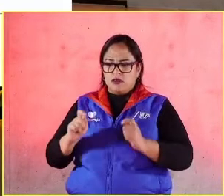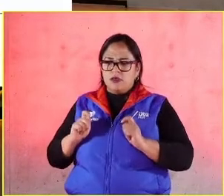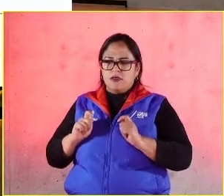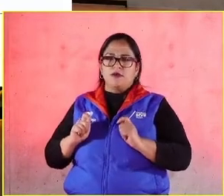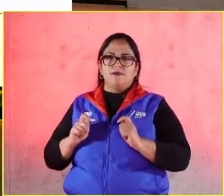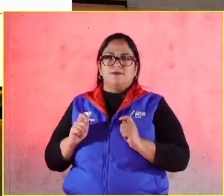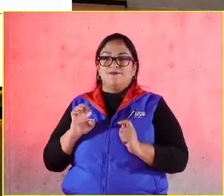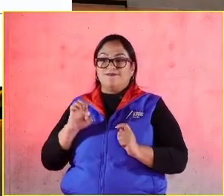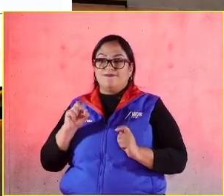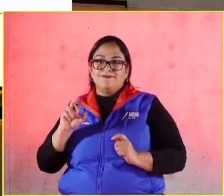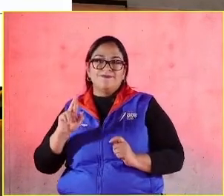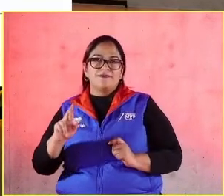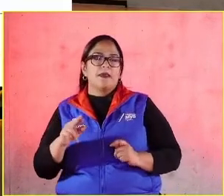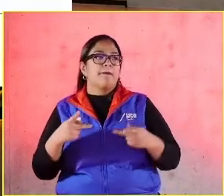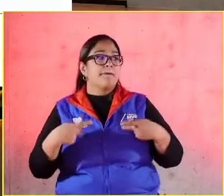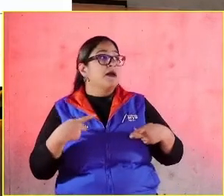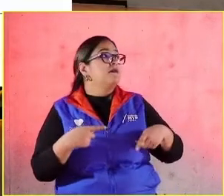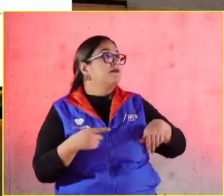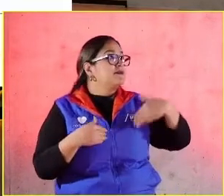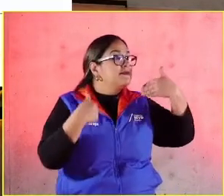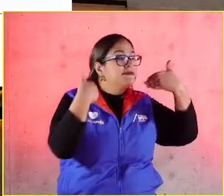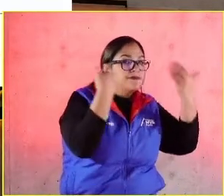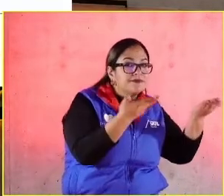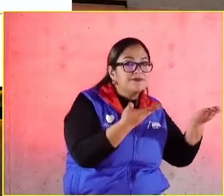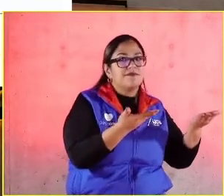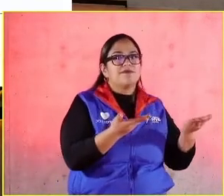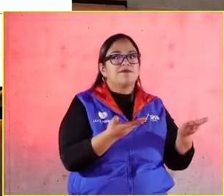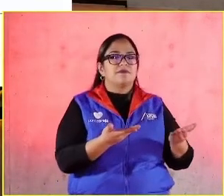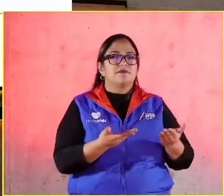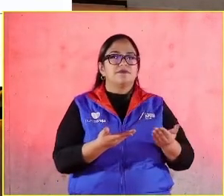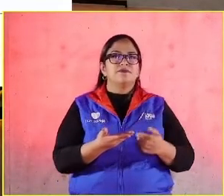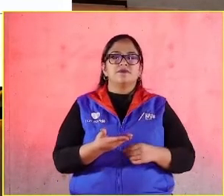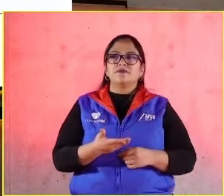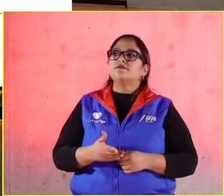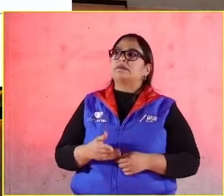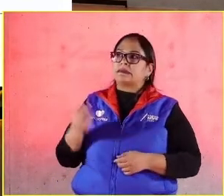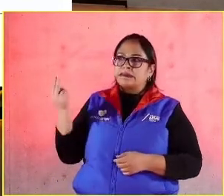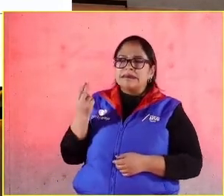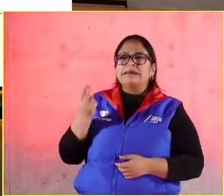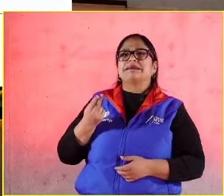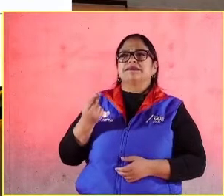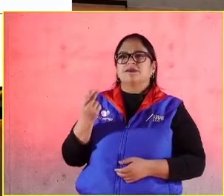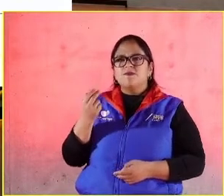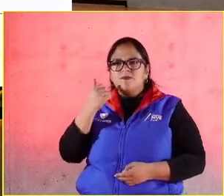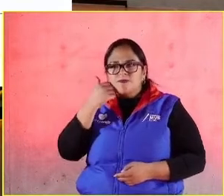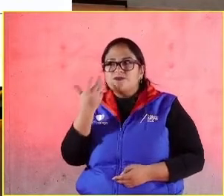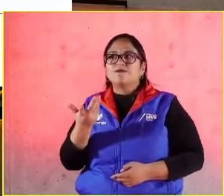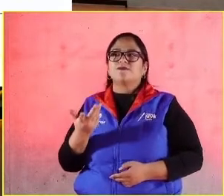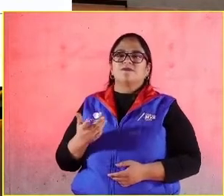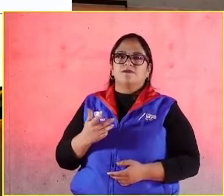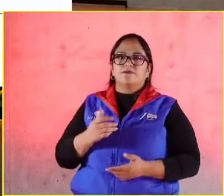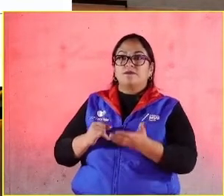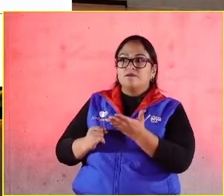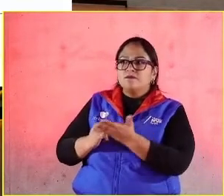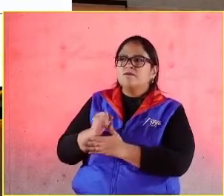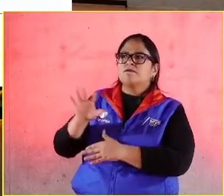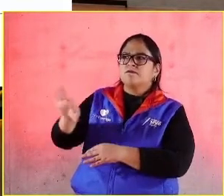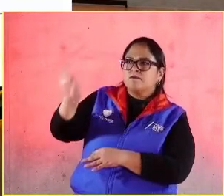clientes, los mercados, los empleados lo están solicitando, es algo que toman en cuenta